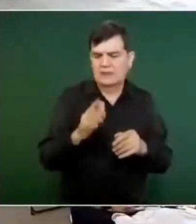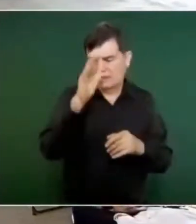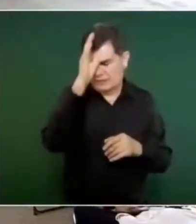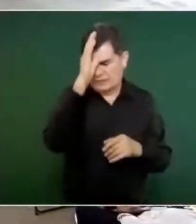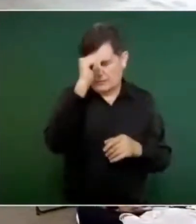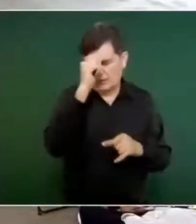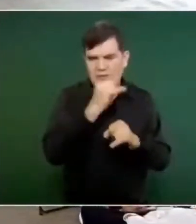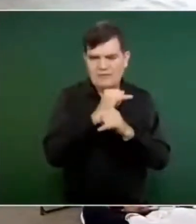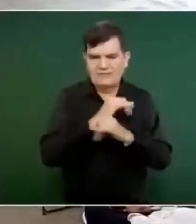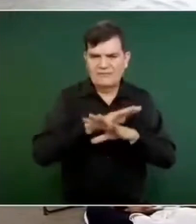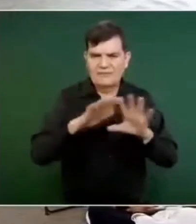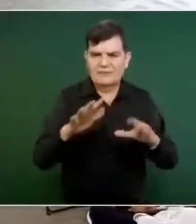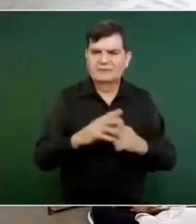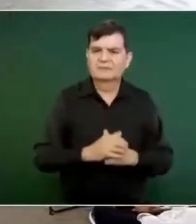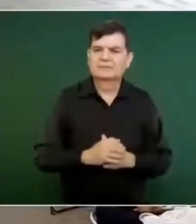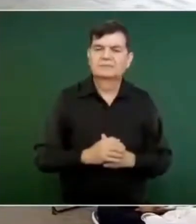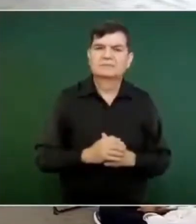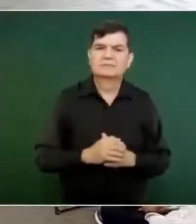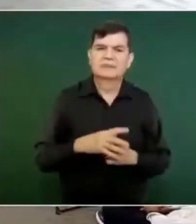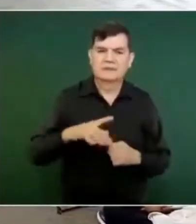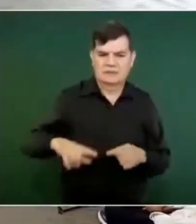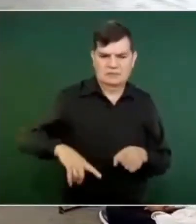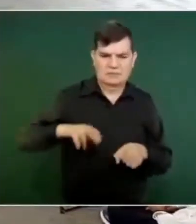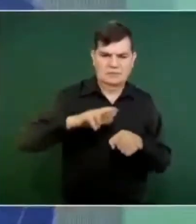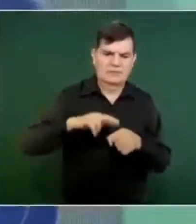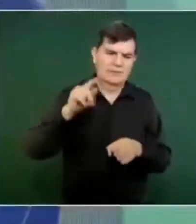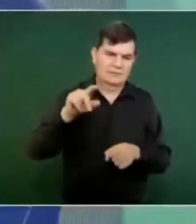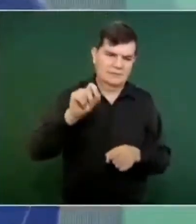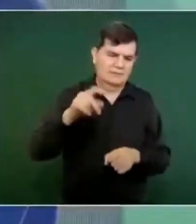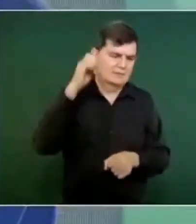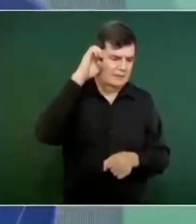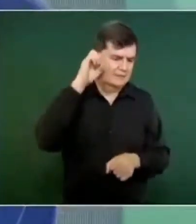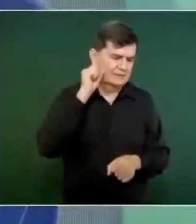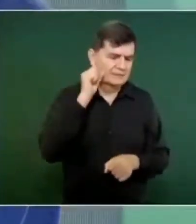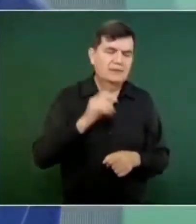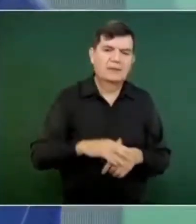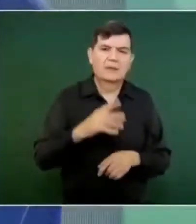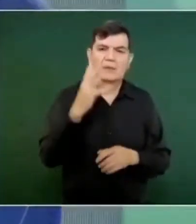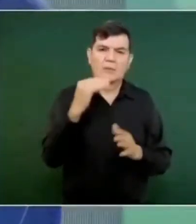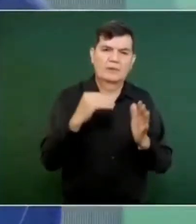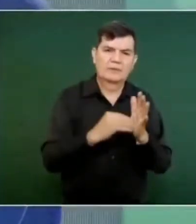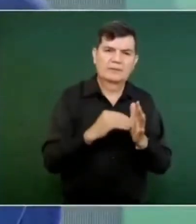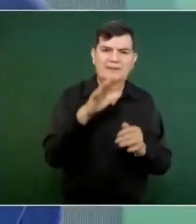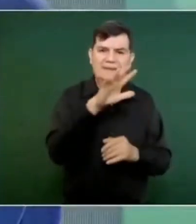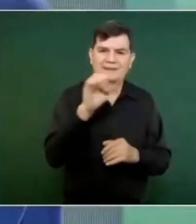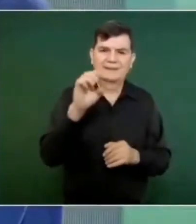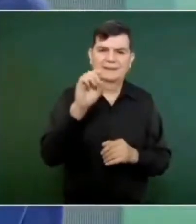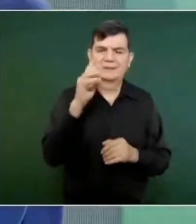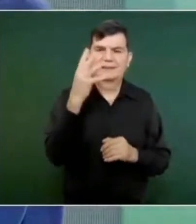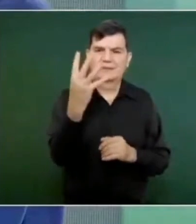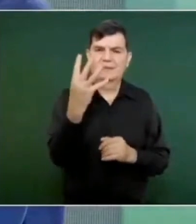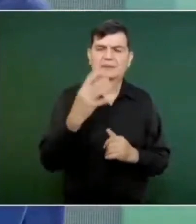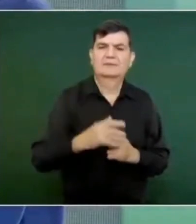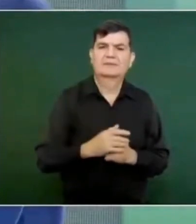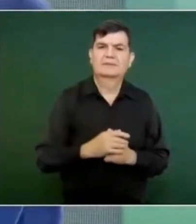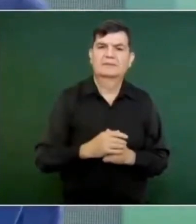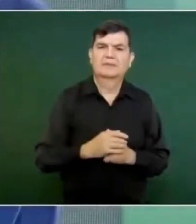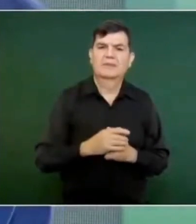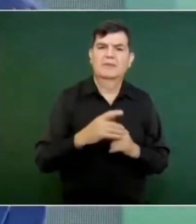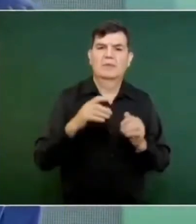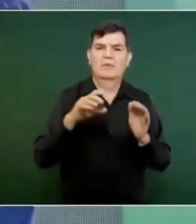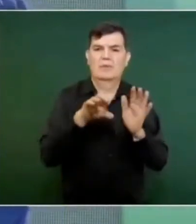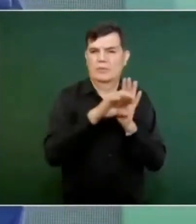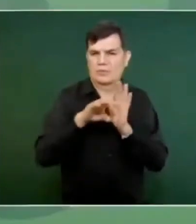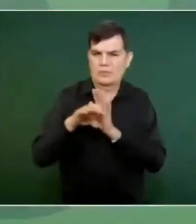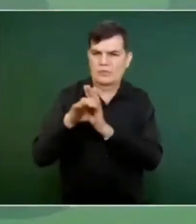informe de la gobernadora Devili, cuatro mil 534 habitaciones